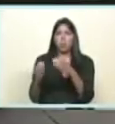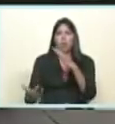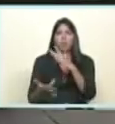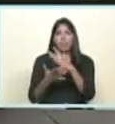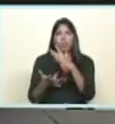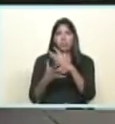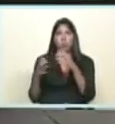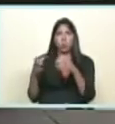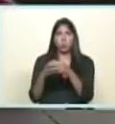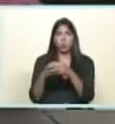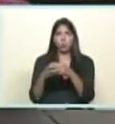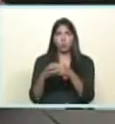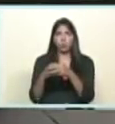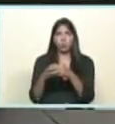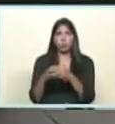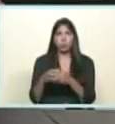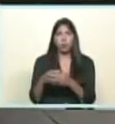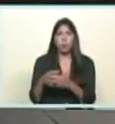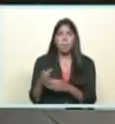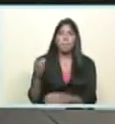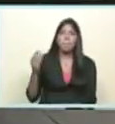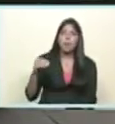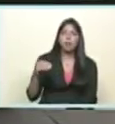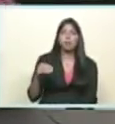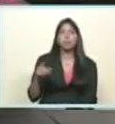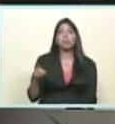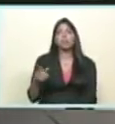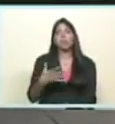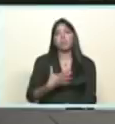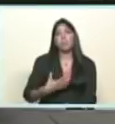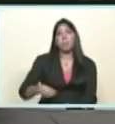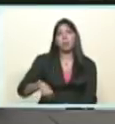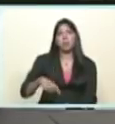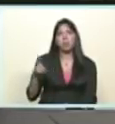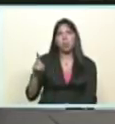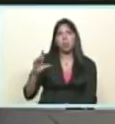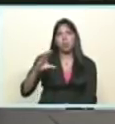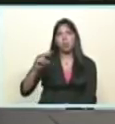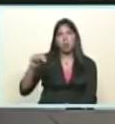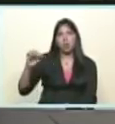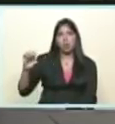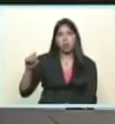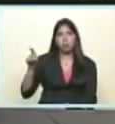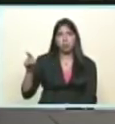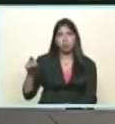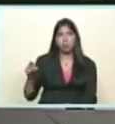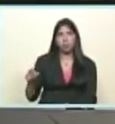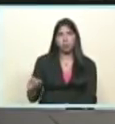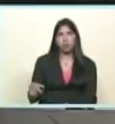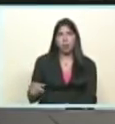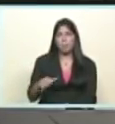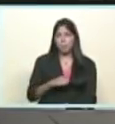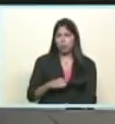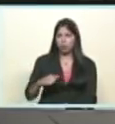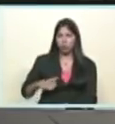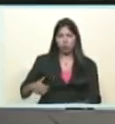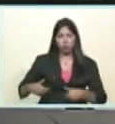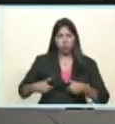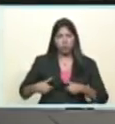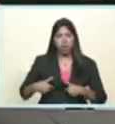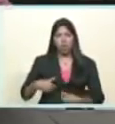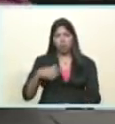directiva y a la presidenta del consejo nacional electoral por tremendo esfuerzo personal institucional